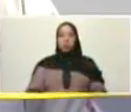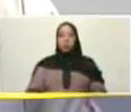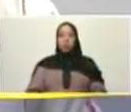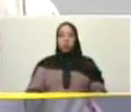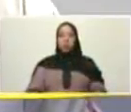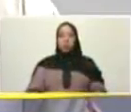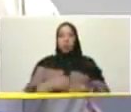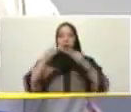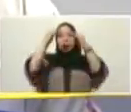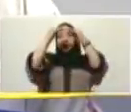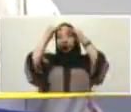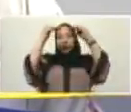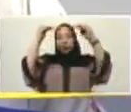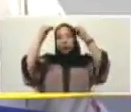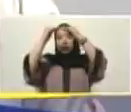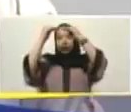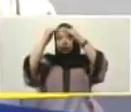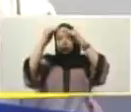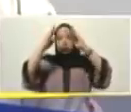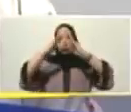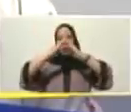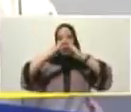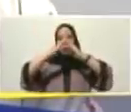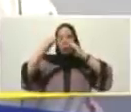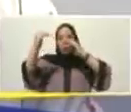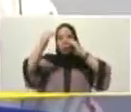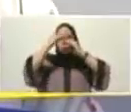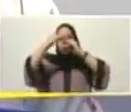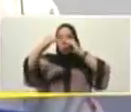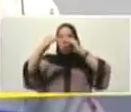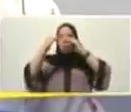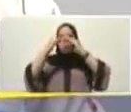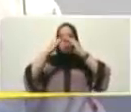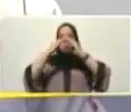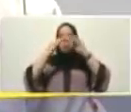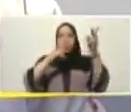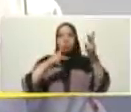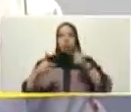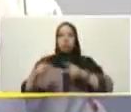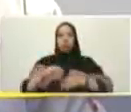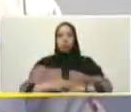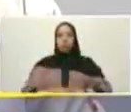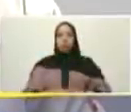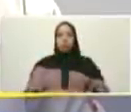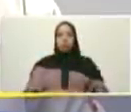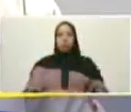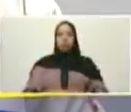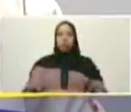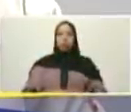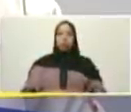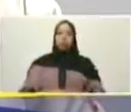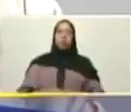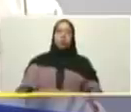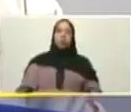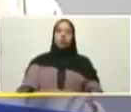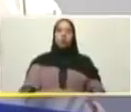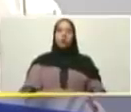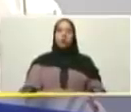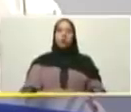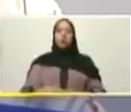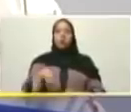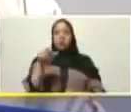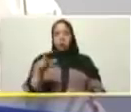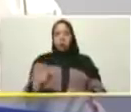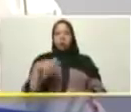techos que son componentes fundamentales debo agregarle mi comandante presidente que una de las características de la construcción de vivienda es que el 97